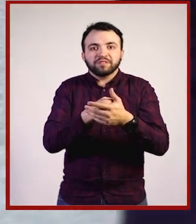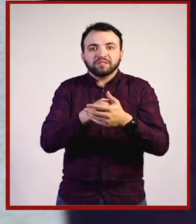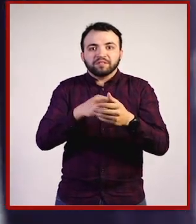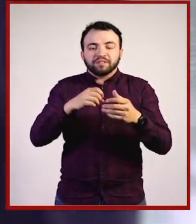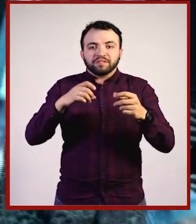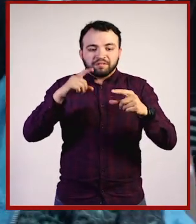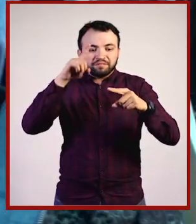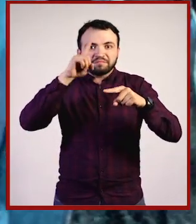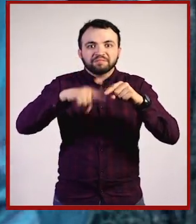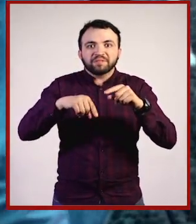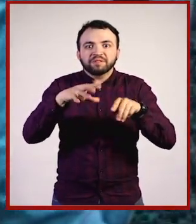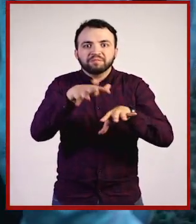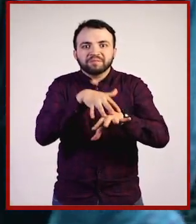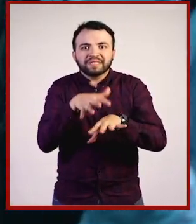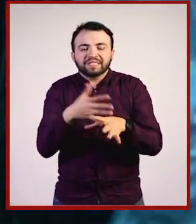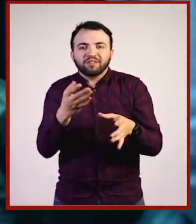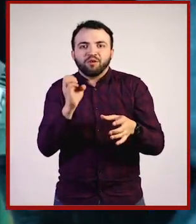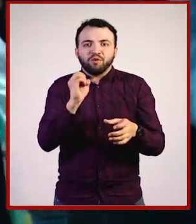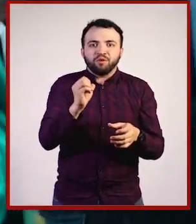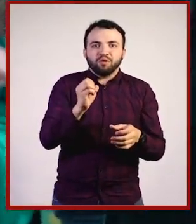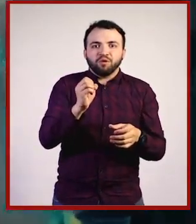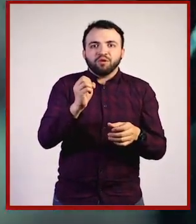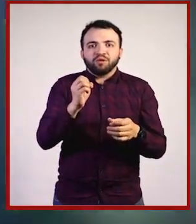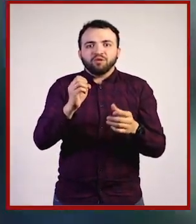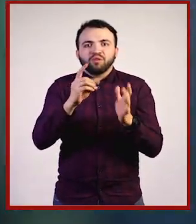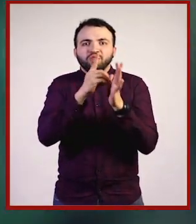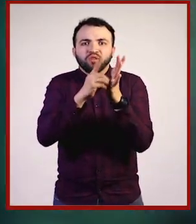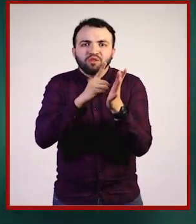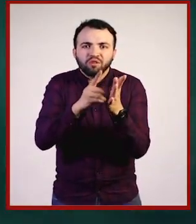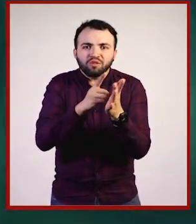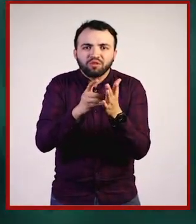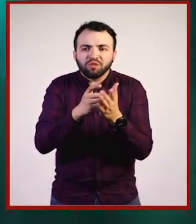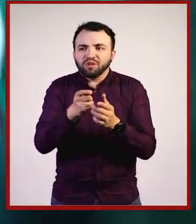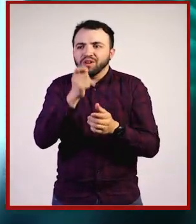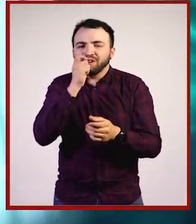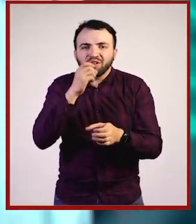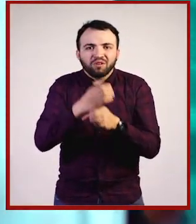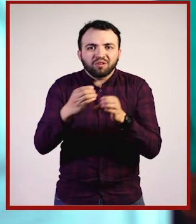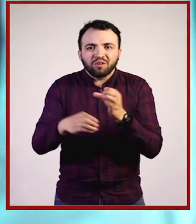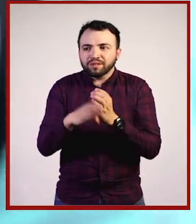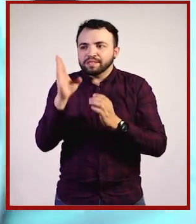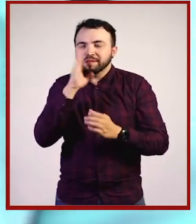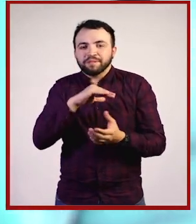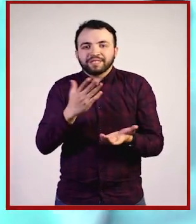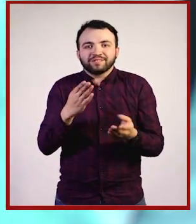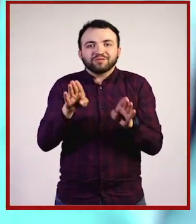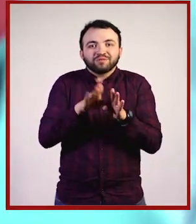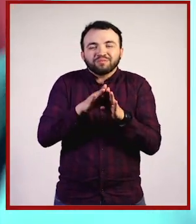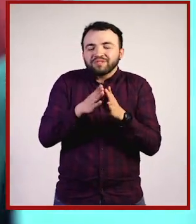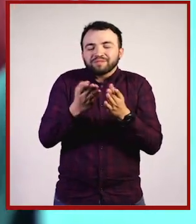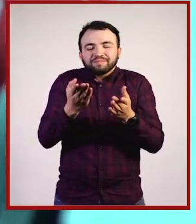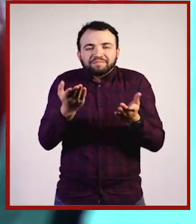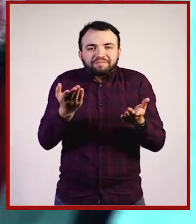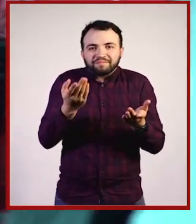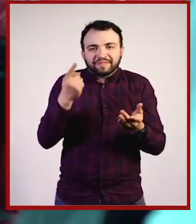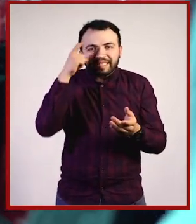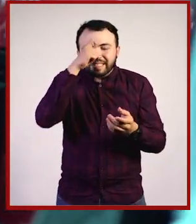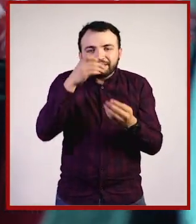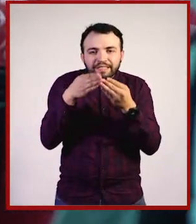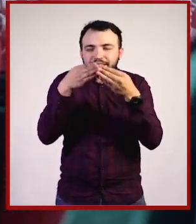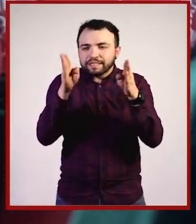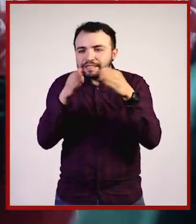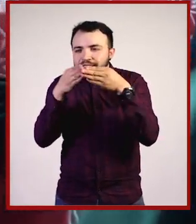Consumes drogas que no te convienen y te va mal para siempre. En fin, estás descubriendo cosas. Yo creo que es una etapa